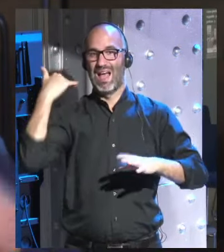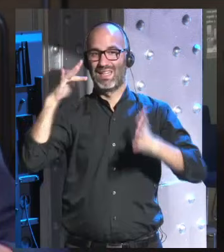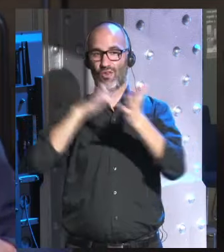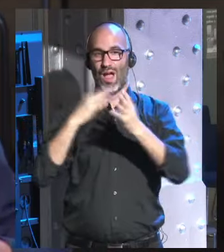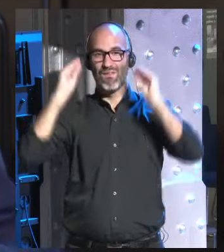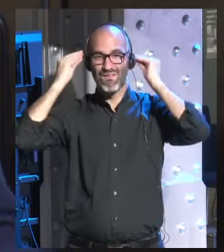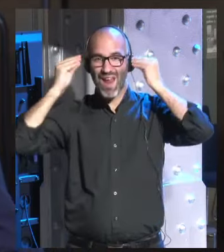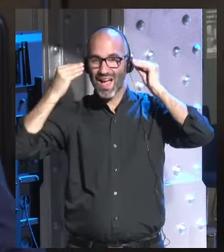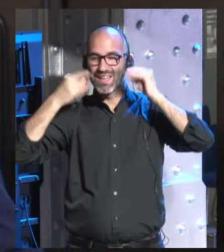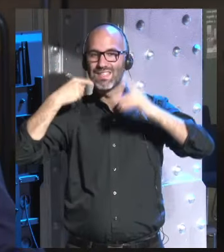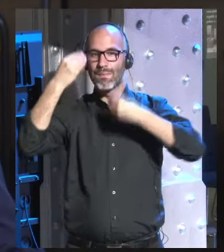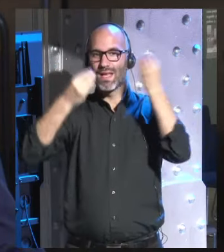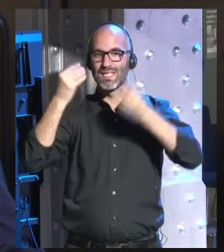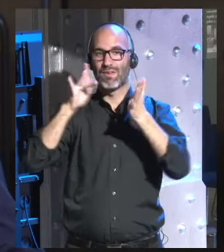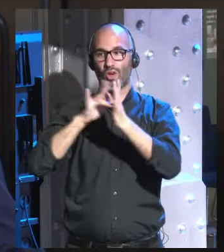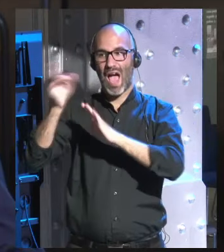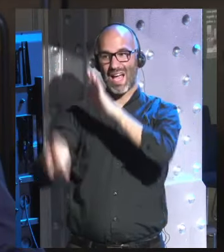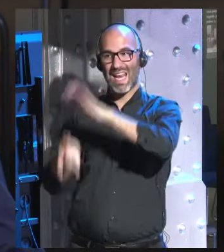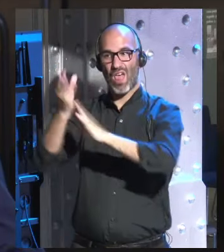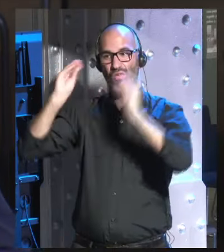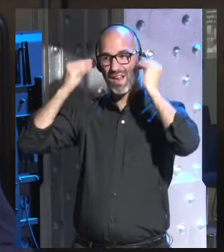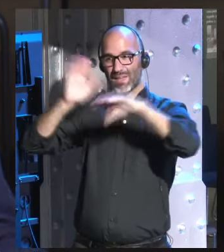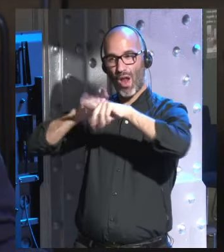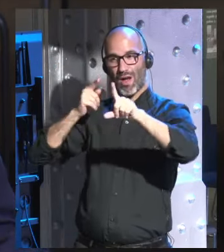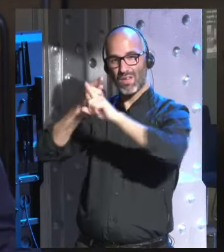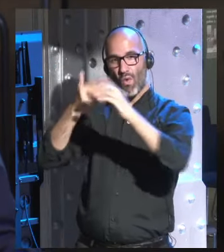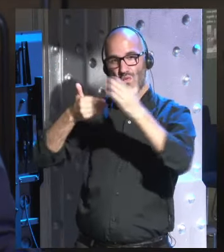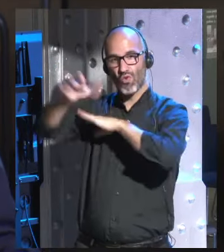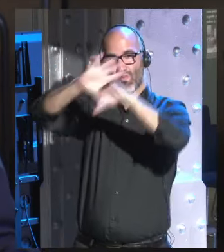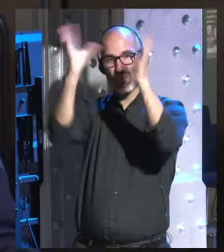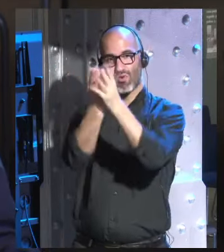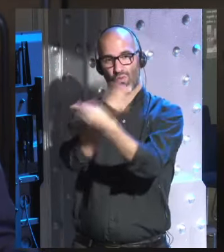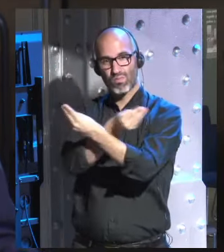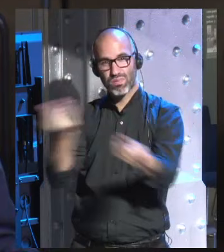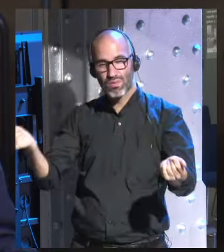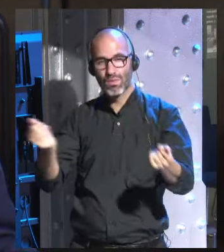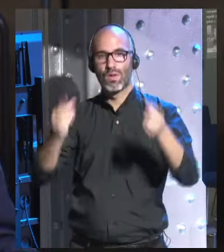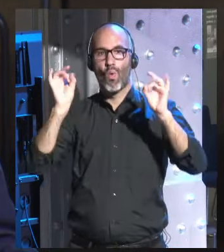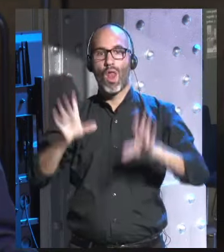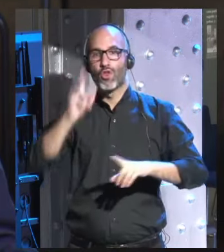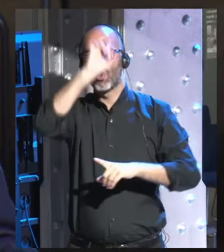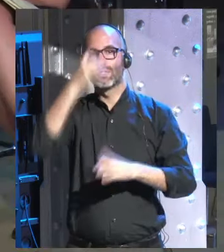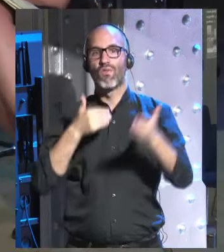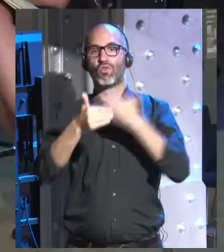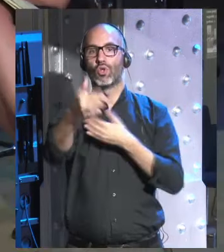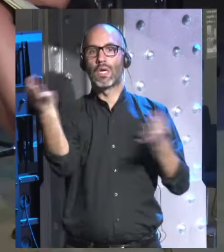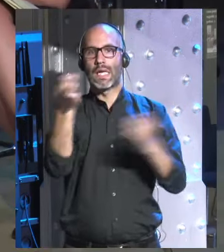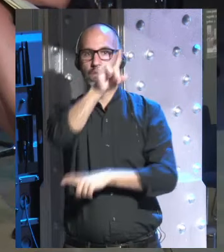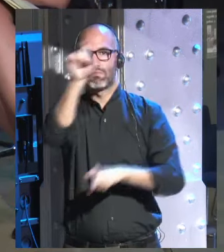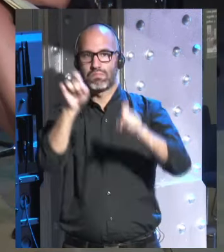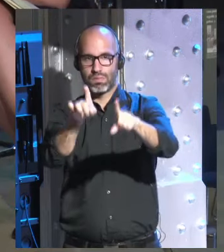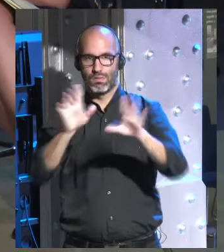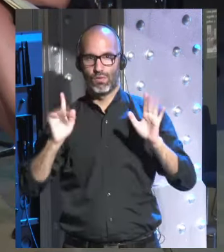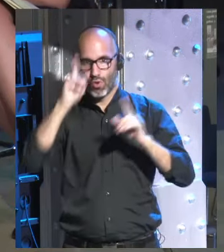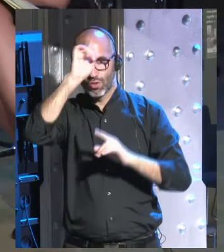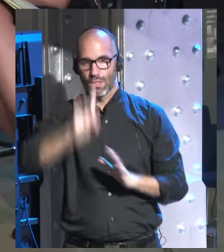que al final nos iban a destruir a todos y yo no sé qué pasará en el futuro podría suceder por supuesto